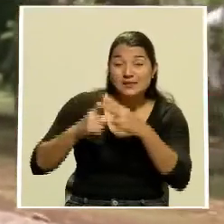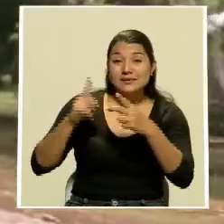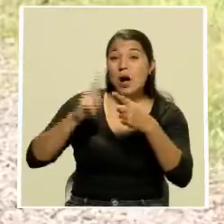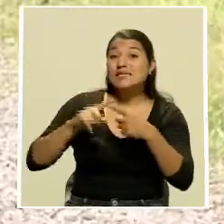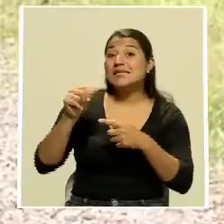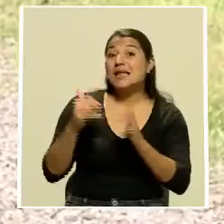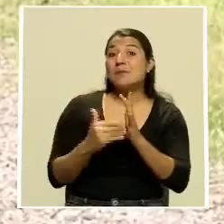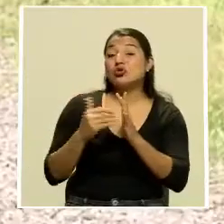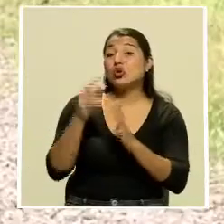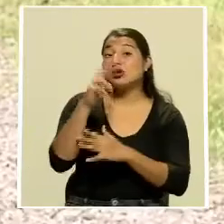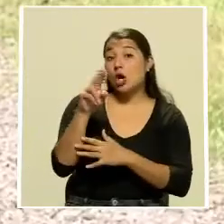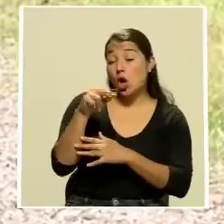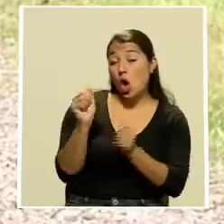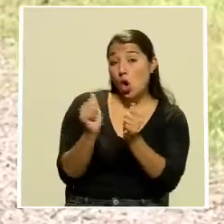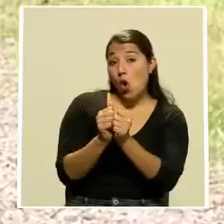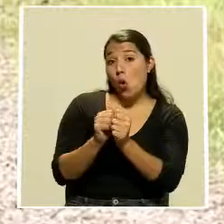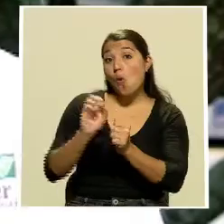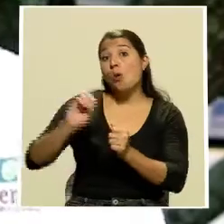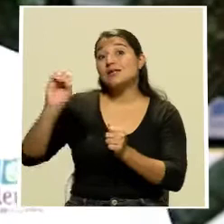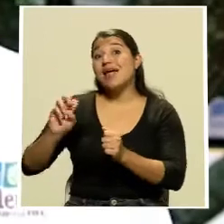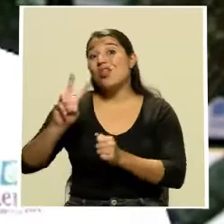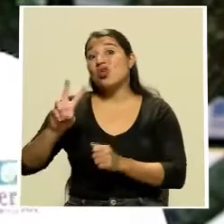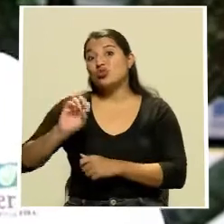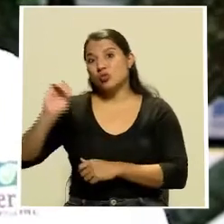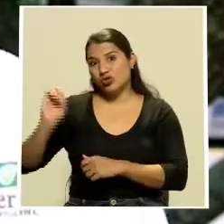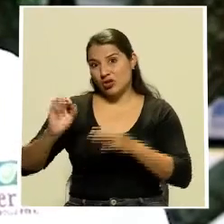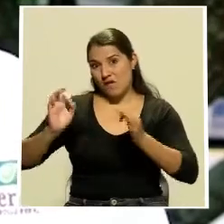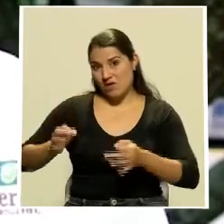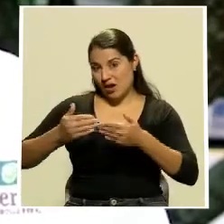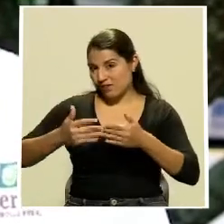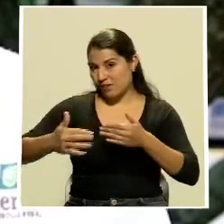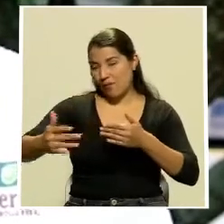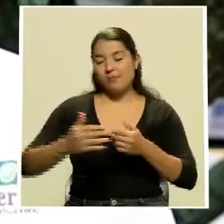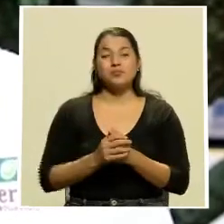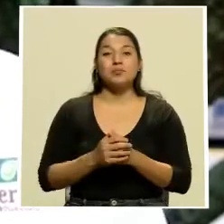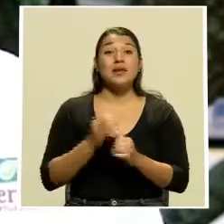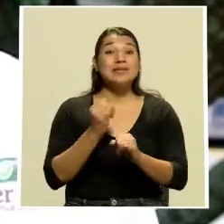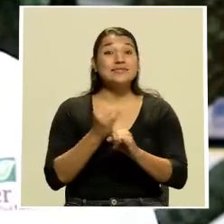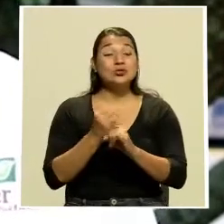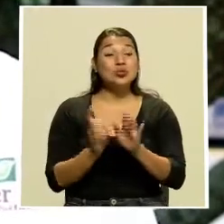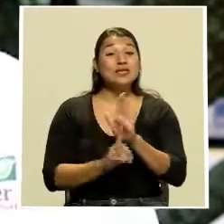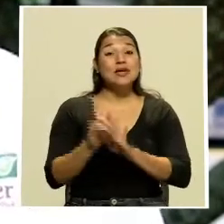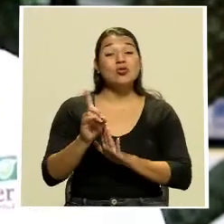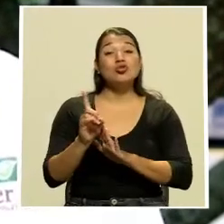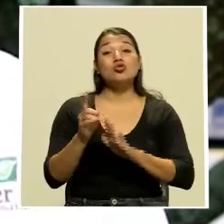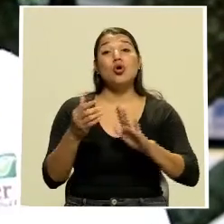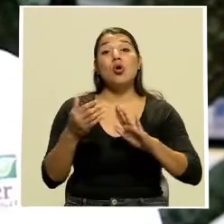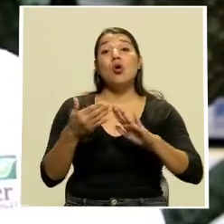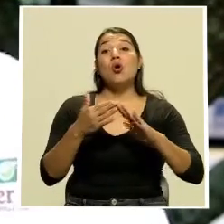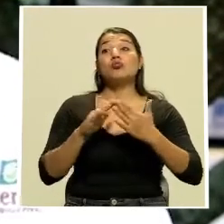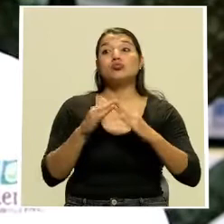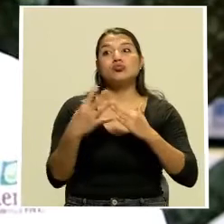de colones con una tasa del 2% fija. Es la estrategia que el Instituto de Desarrollo Rural ha impulsado con el objetivo de